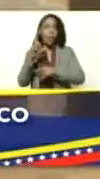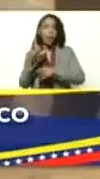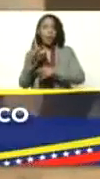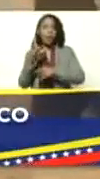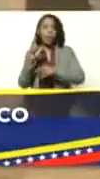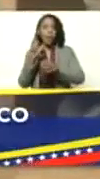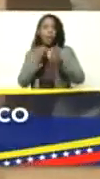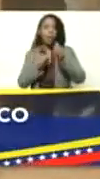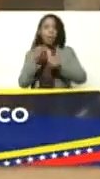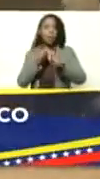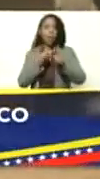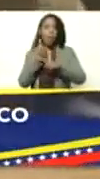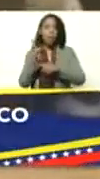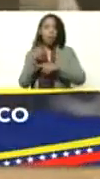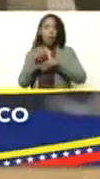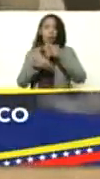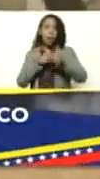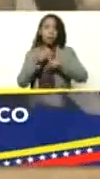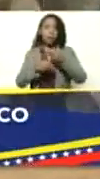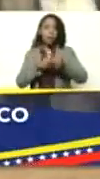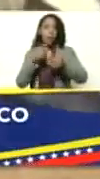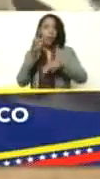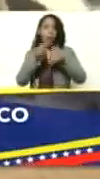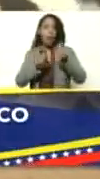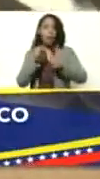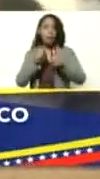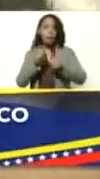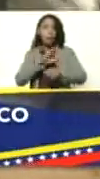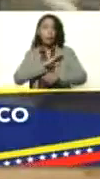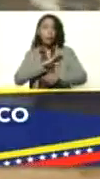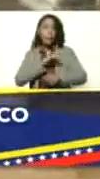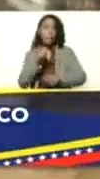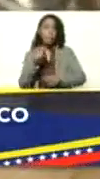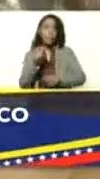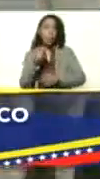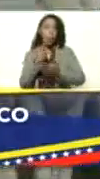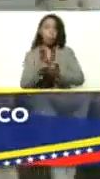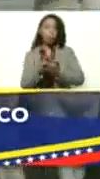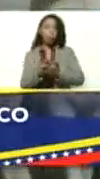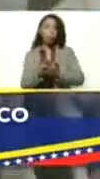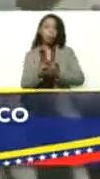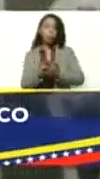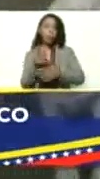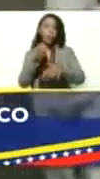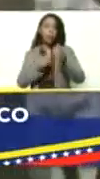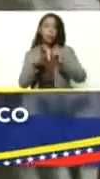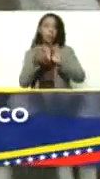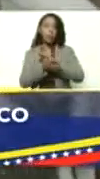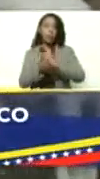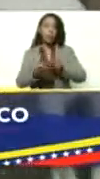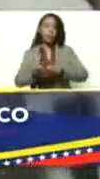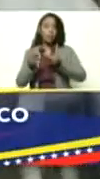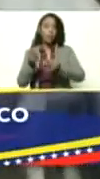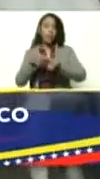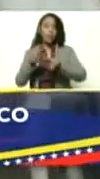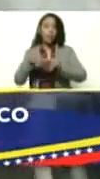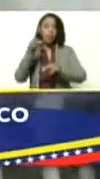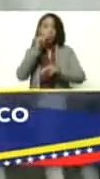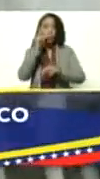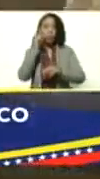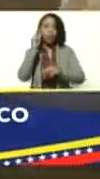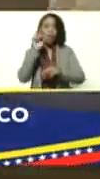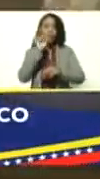hace entonces que la leche, por tener poca cantidad de lactosa, se le puede suministrar a niños, ancianos,